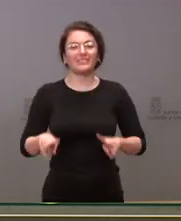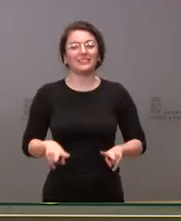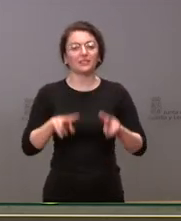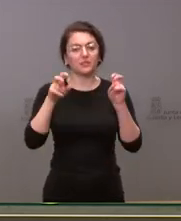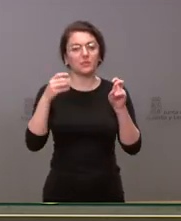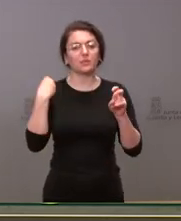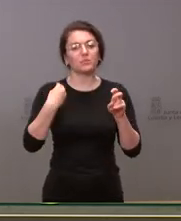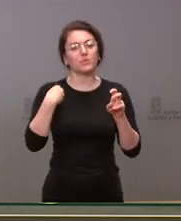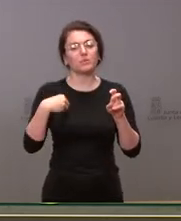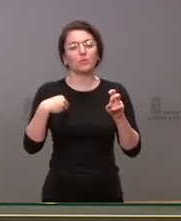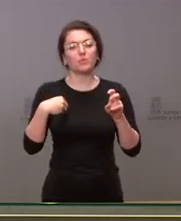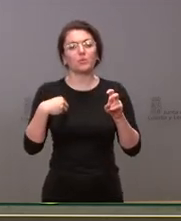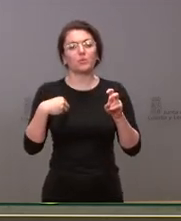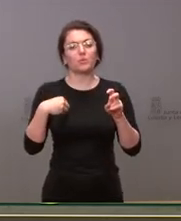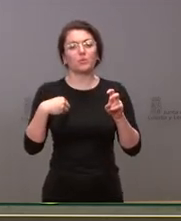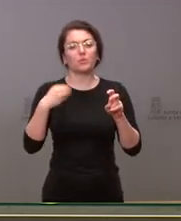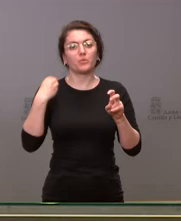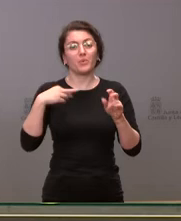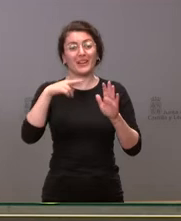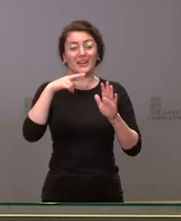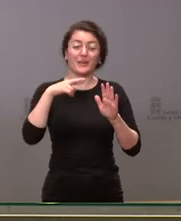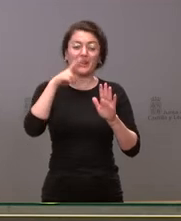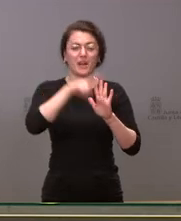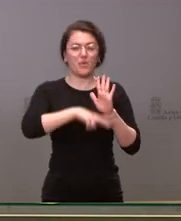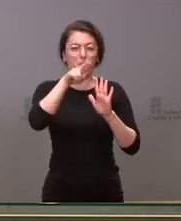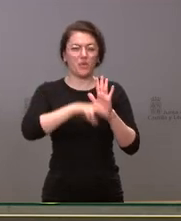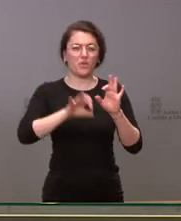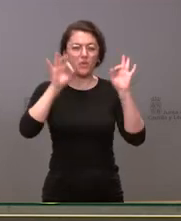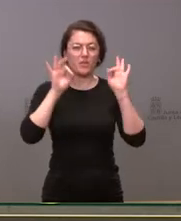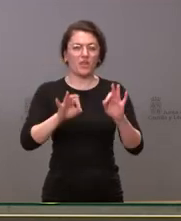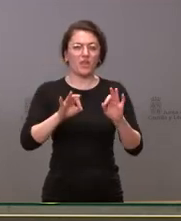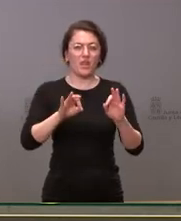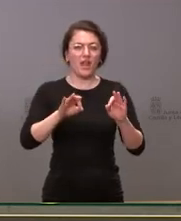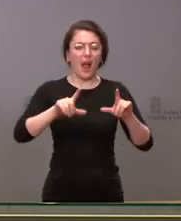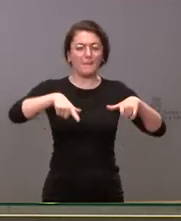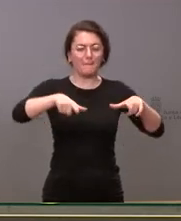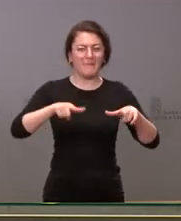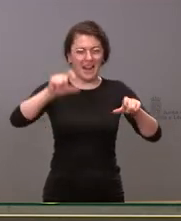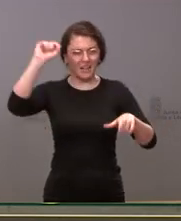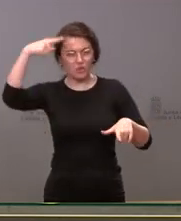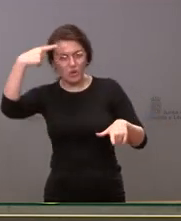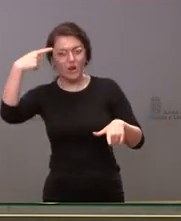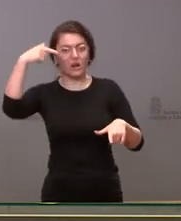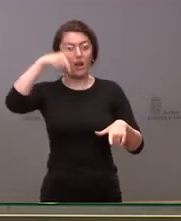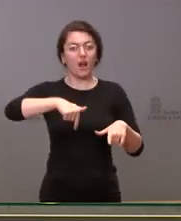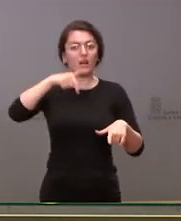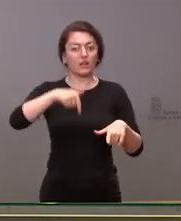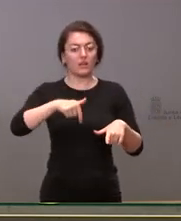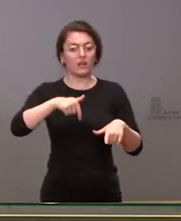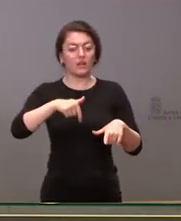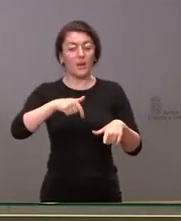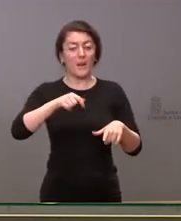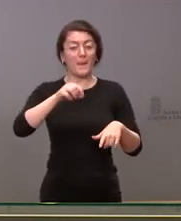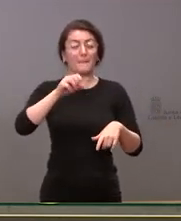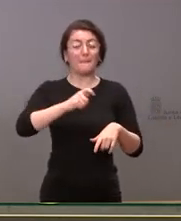regulación de la instalación de placas solares y de parques eólicos en Castilla y León el Partido Socialista ha pedido a la Junta que regule